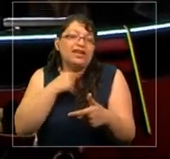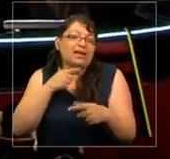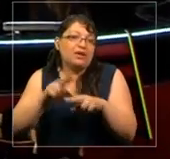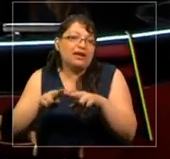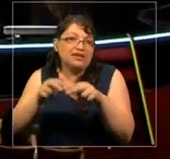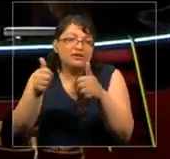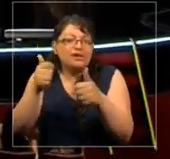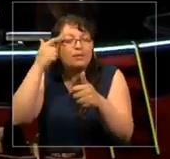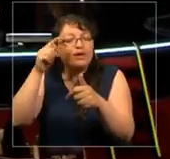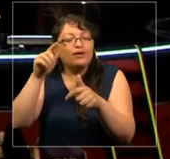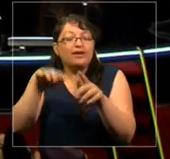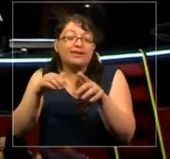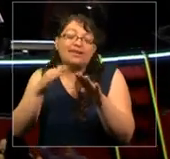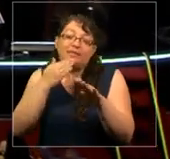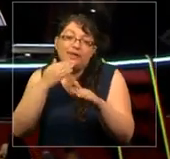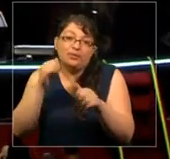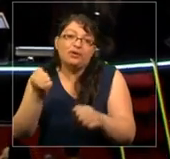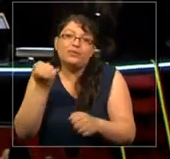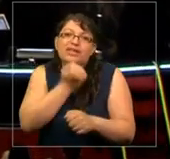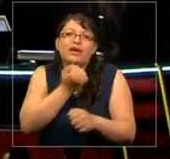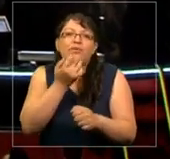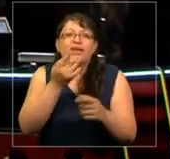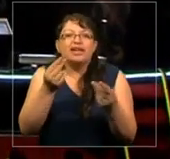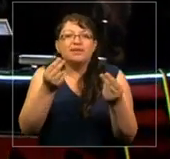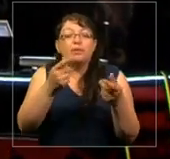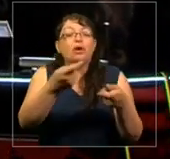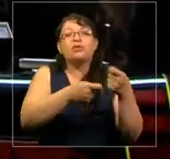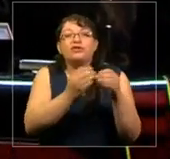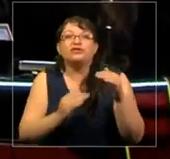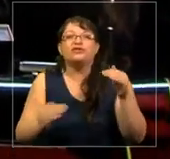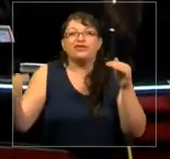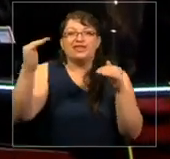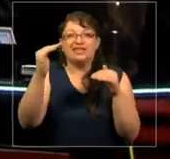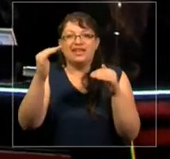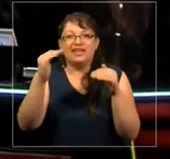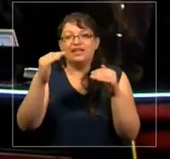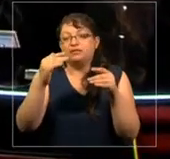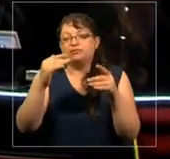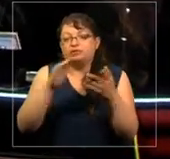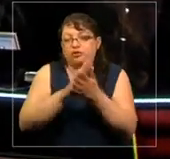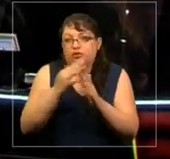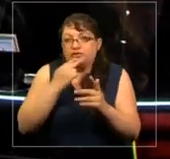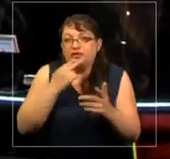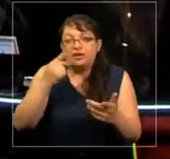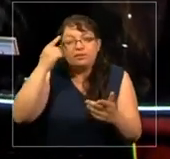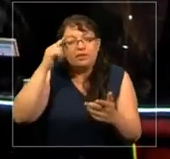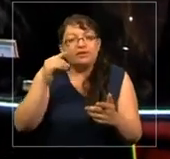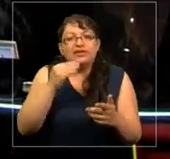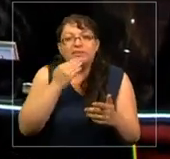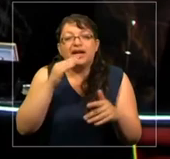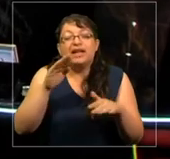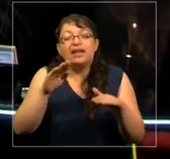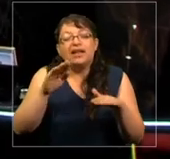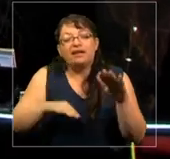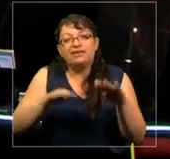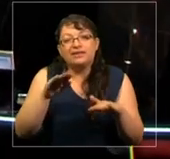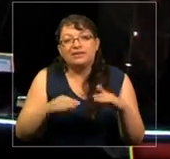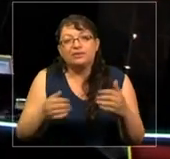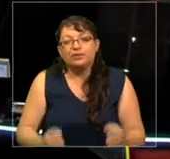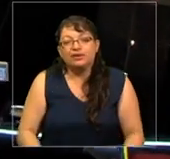estar equivocados. La superioridad financiera es un hecho de nuestra existencia, pero también a veces puede nacer